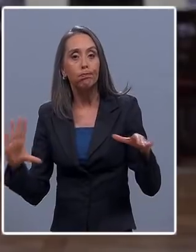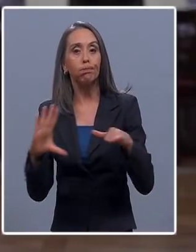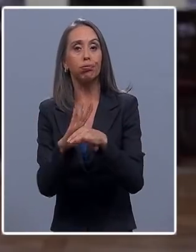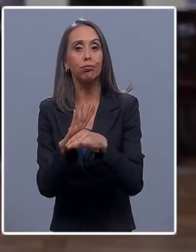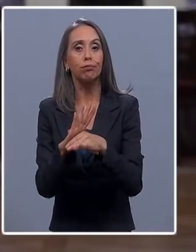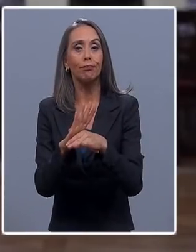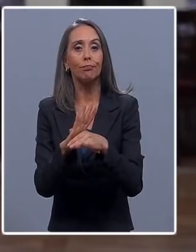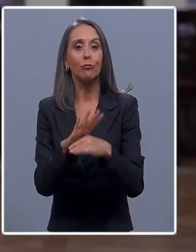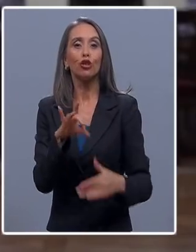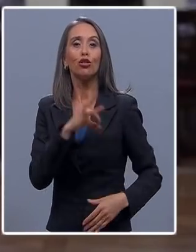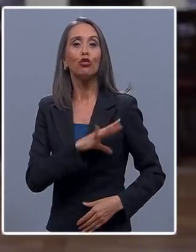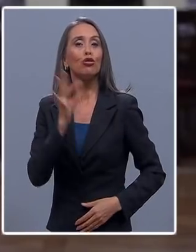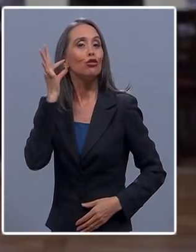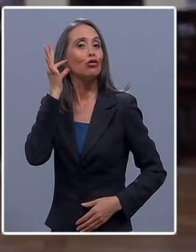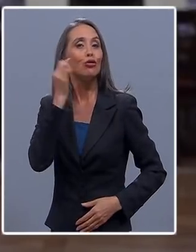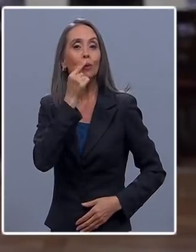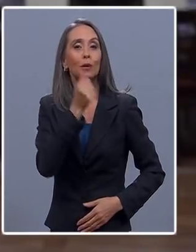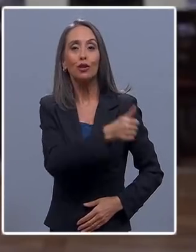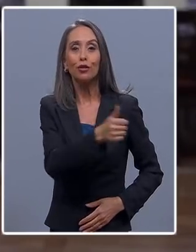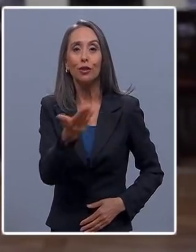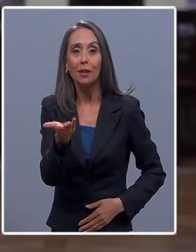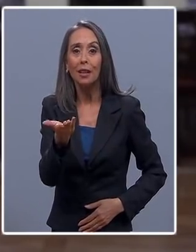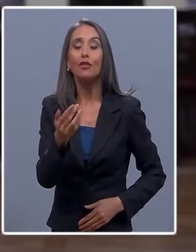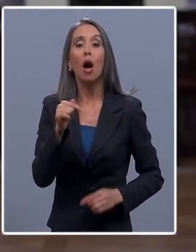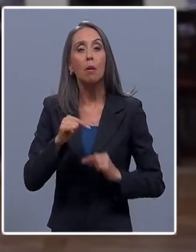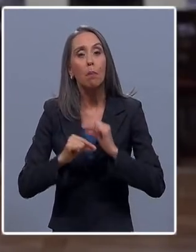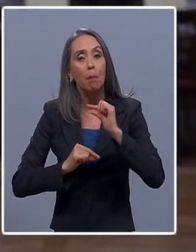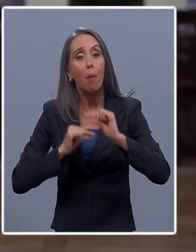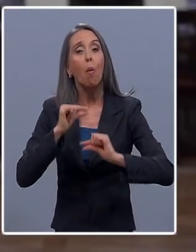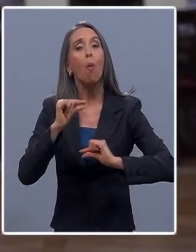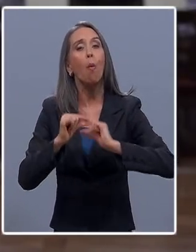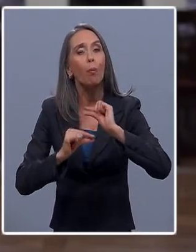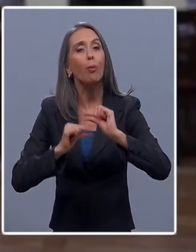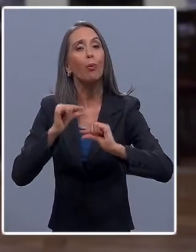Chilenos y chilenos de esta forma de manera gradual